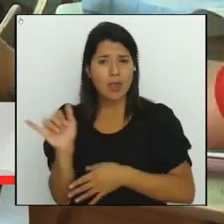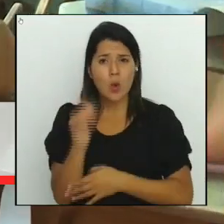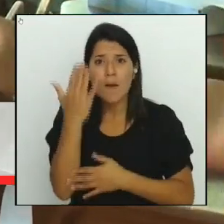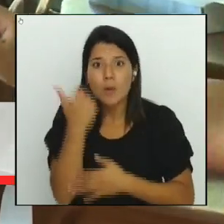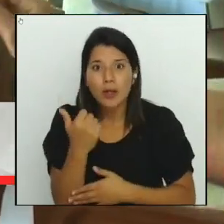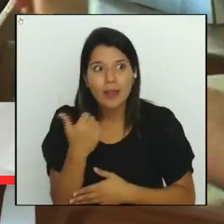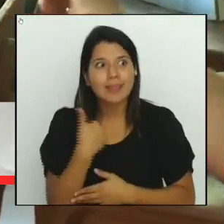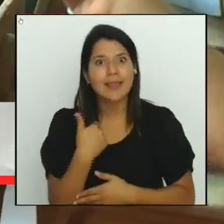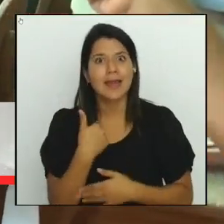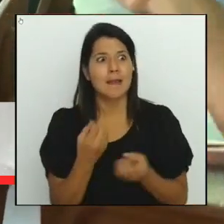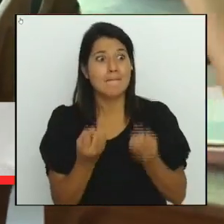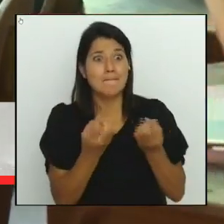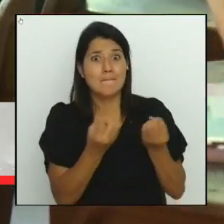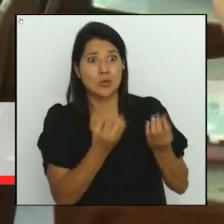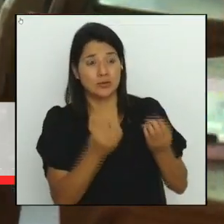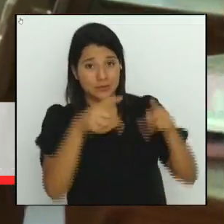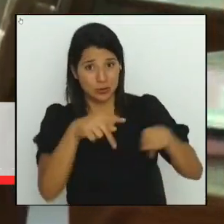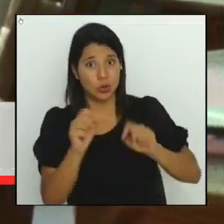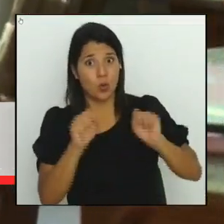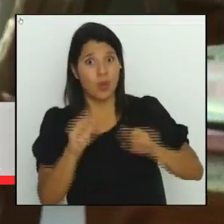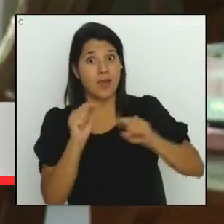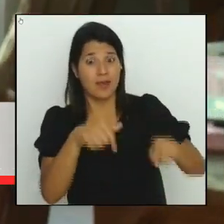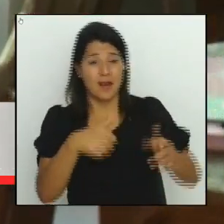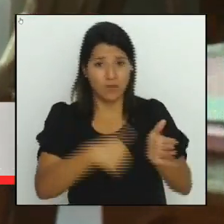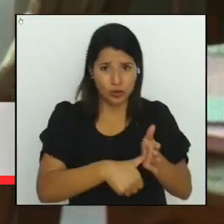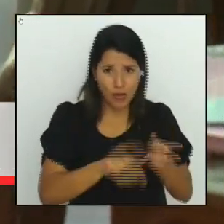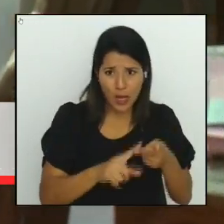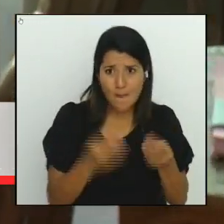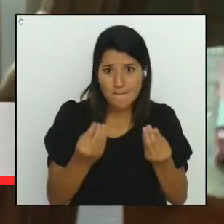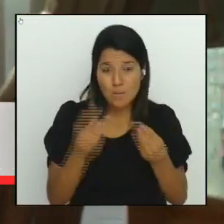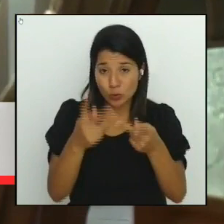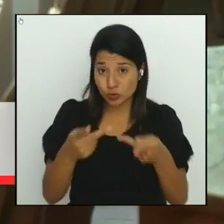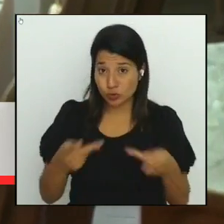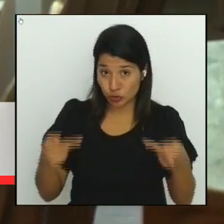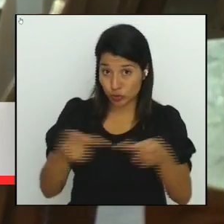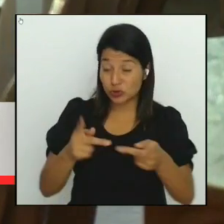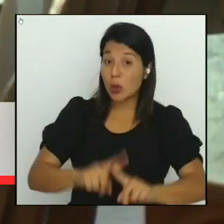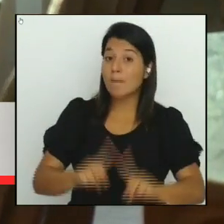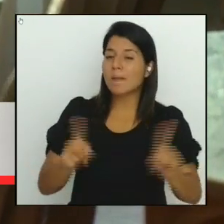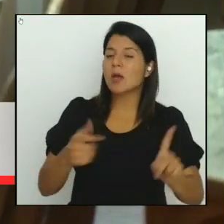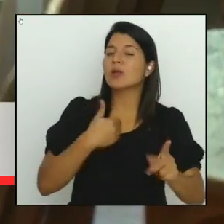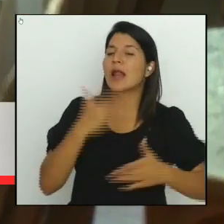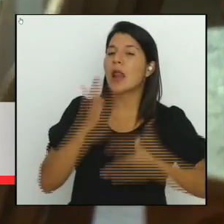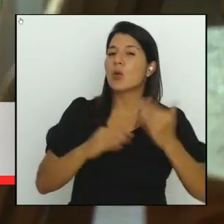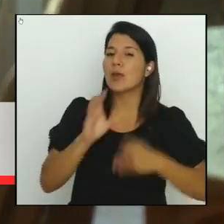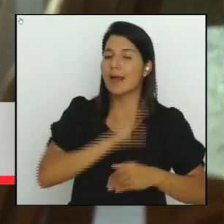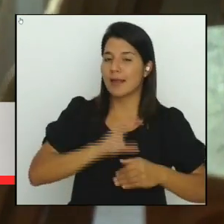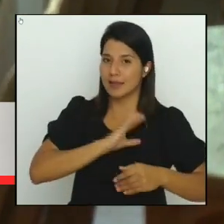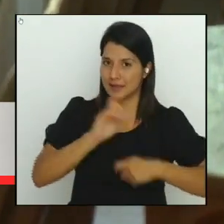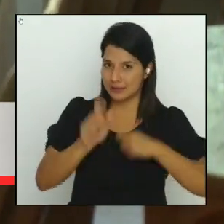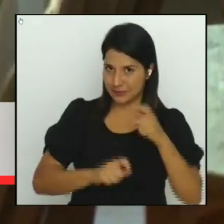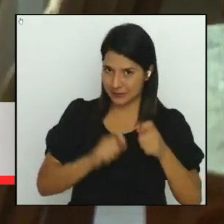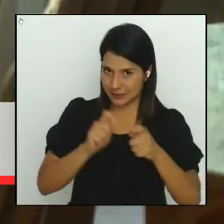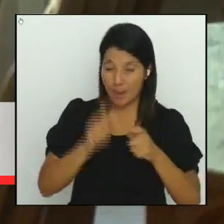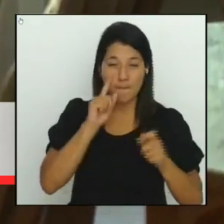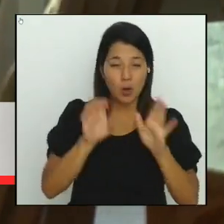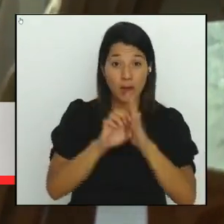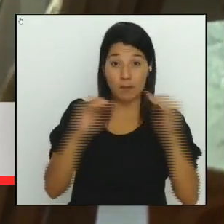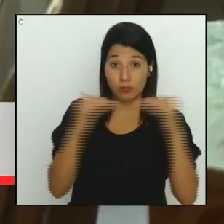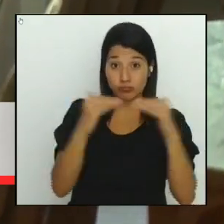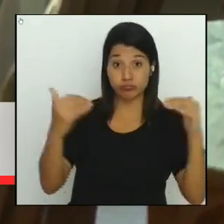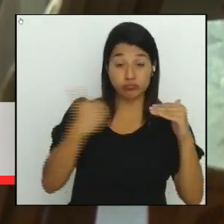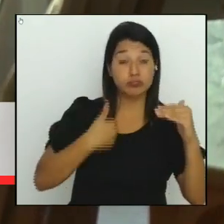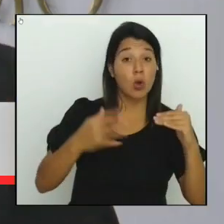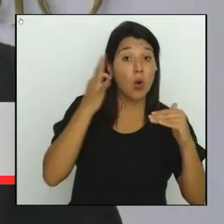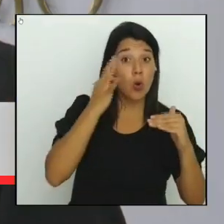puestos a elegir, esos comicios tendrán algunas diferencias primordiales. Por ejemplo, la paridad horizontal de género en todos los